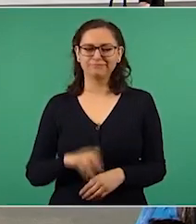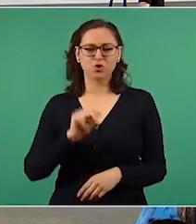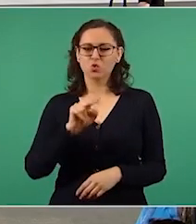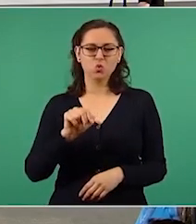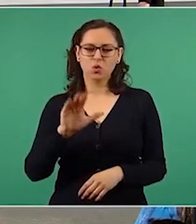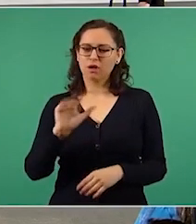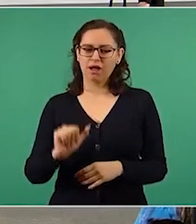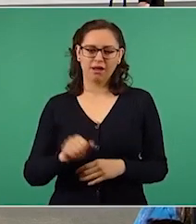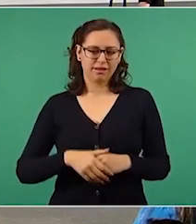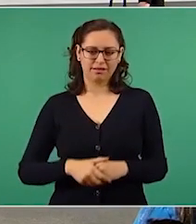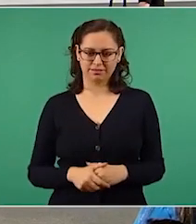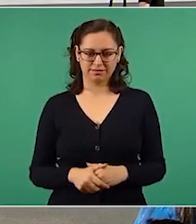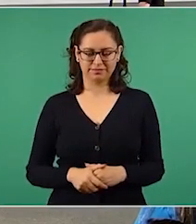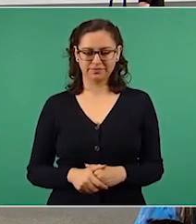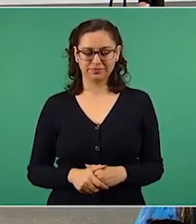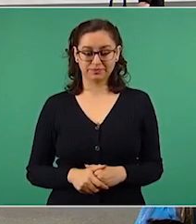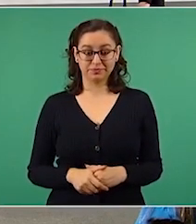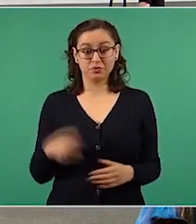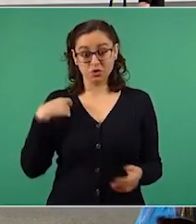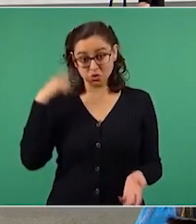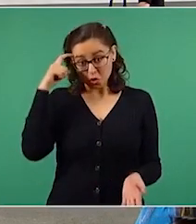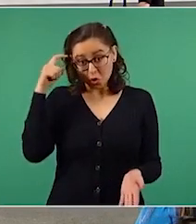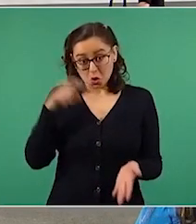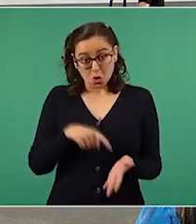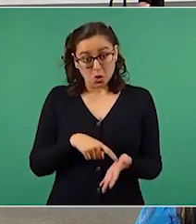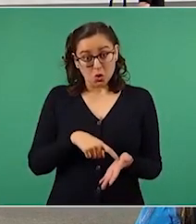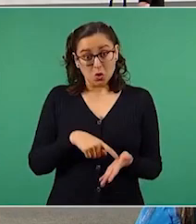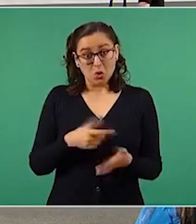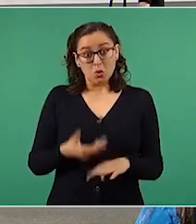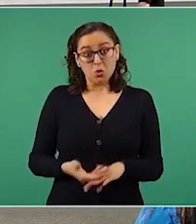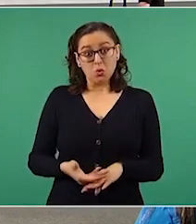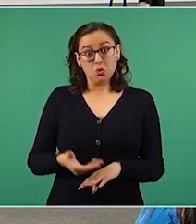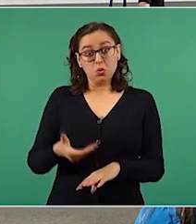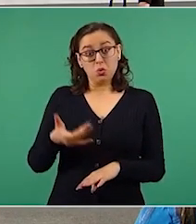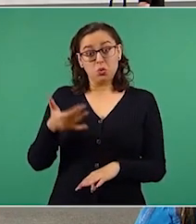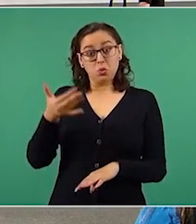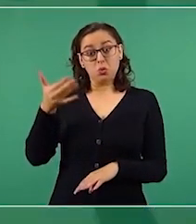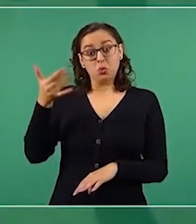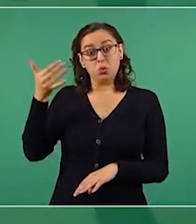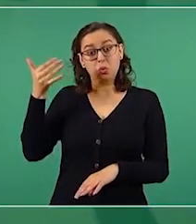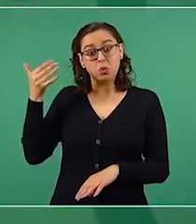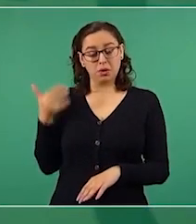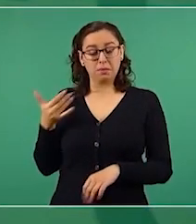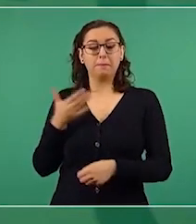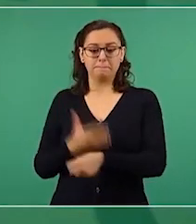Nunca, yo creo que desde los tiempos de Madero.